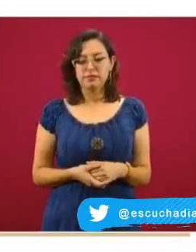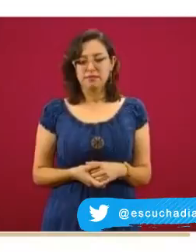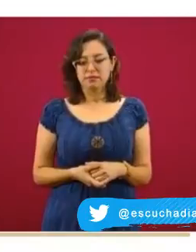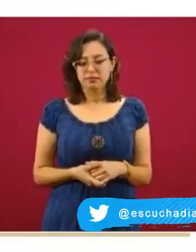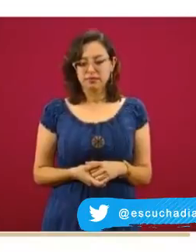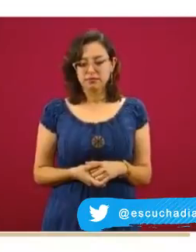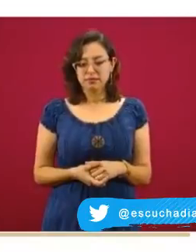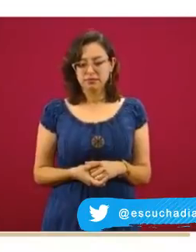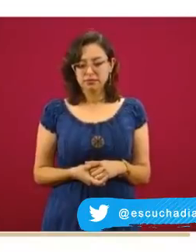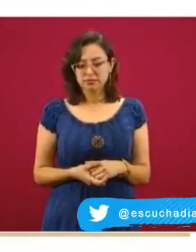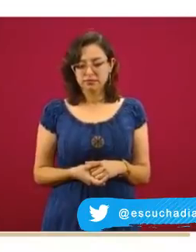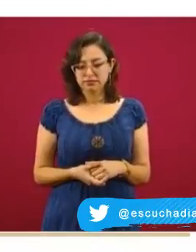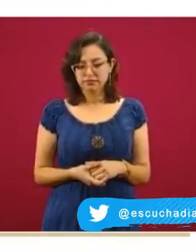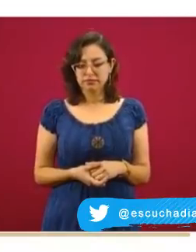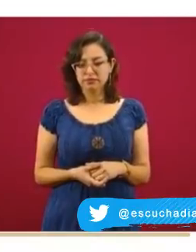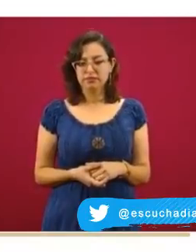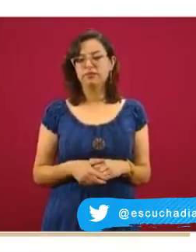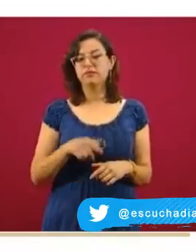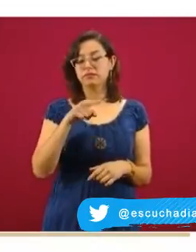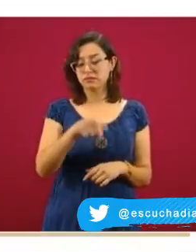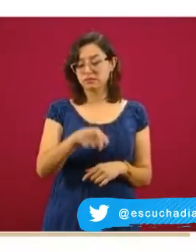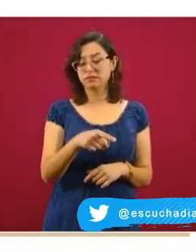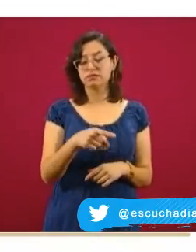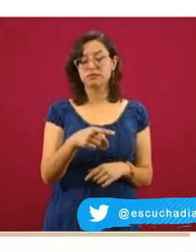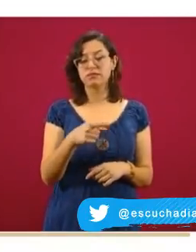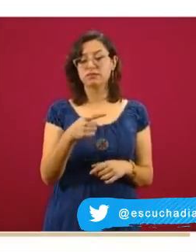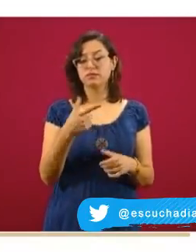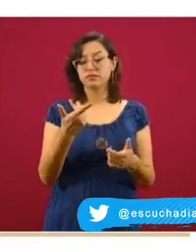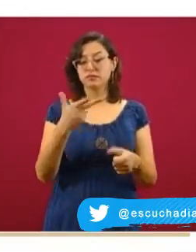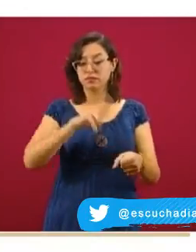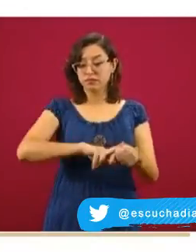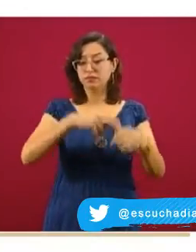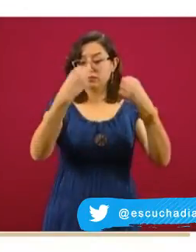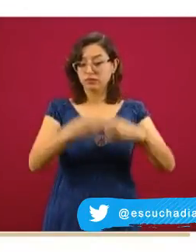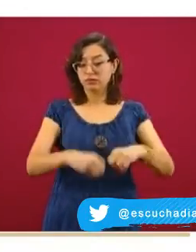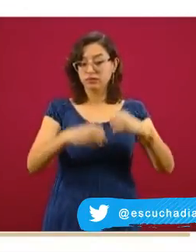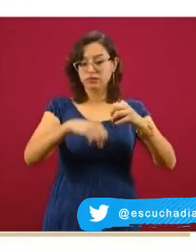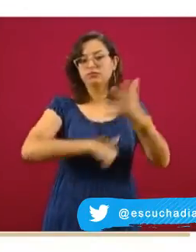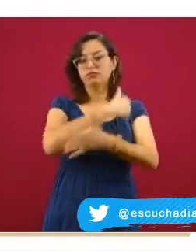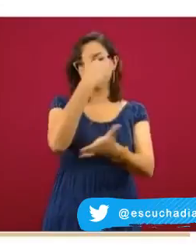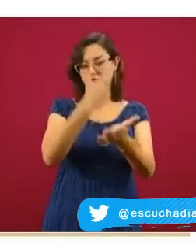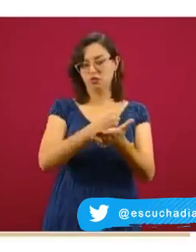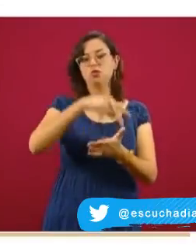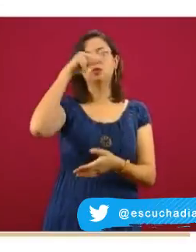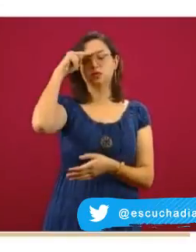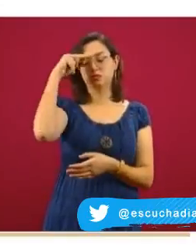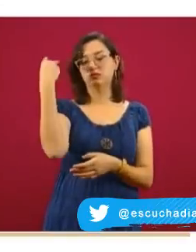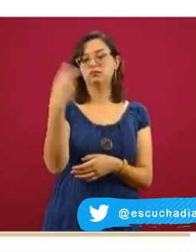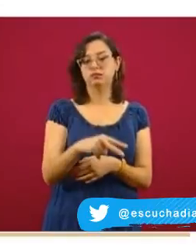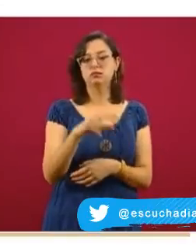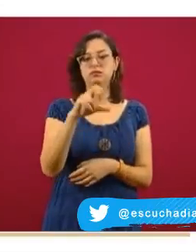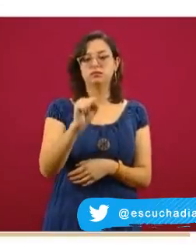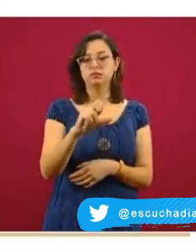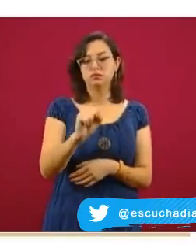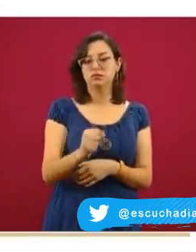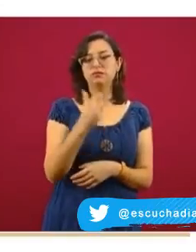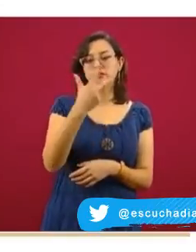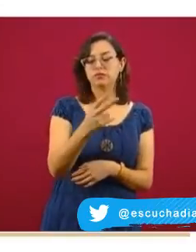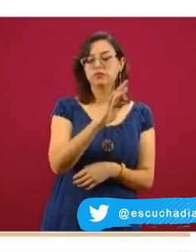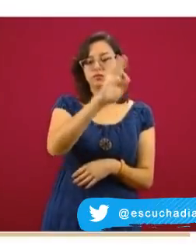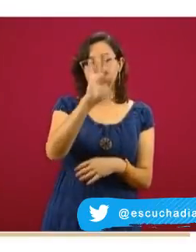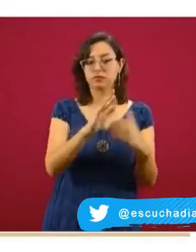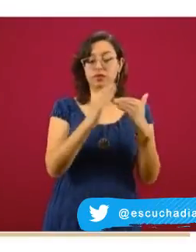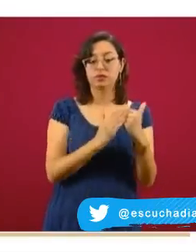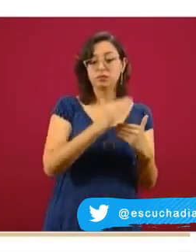teniendo a la cabeza en lo que se refiere a ocupación a la Ciudad de México, que ahora se incrementa a un 68 por ciento,